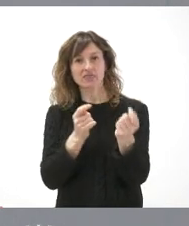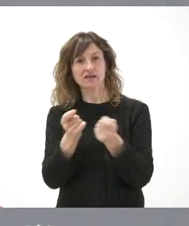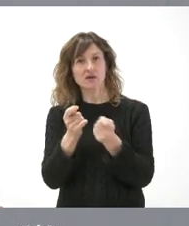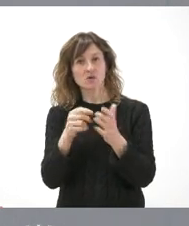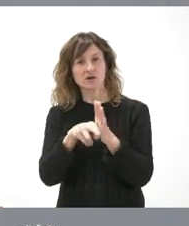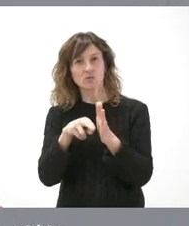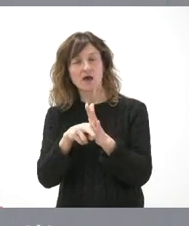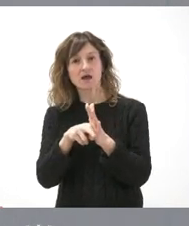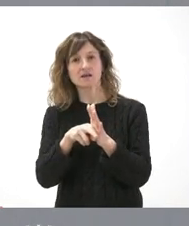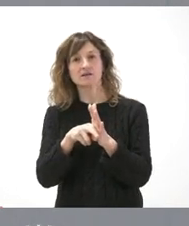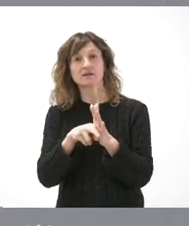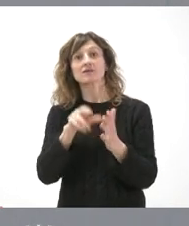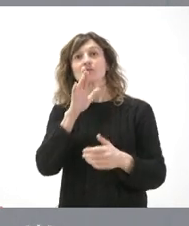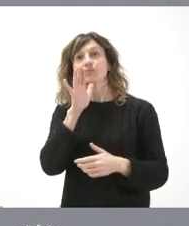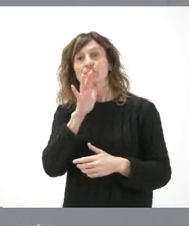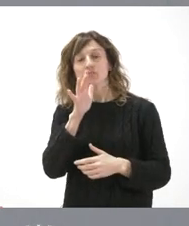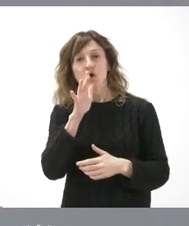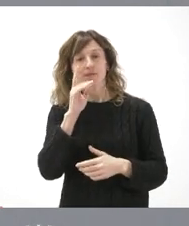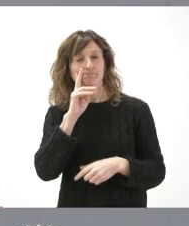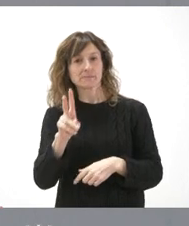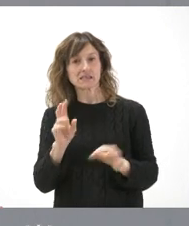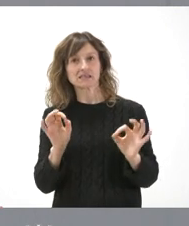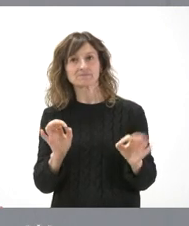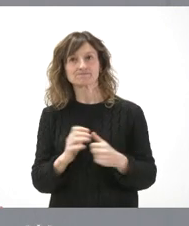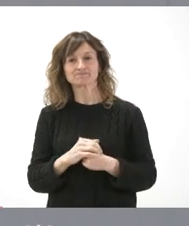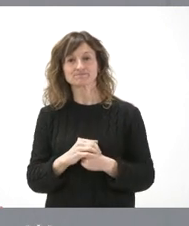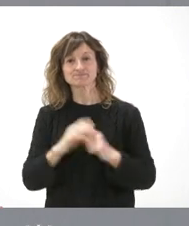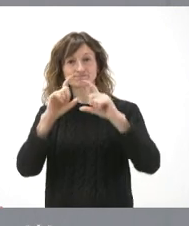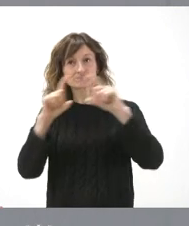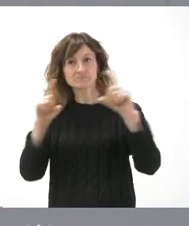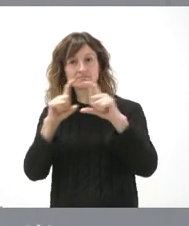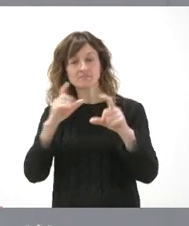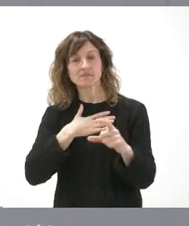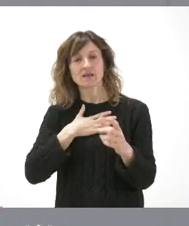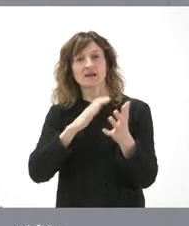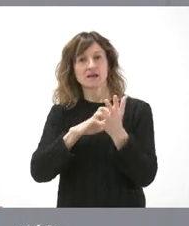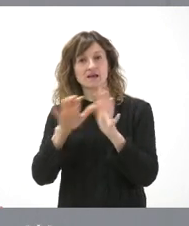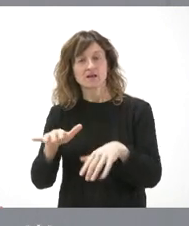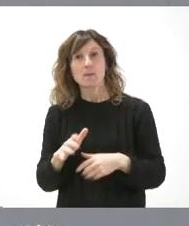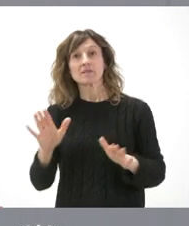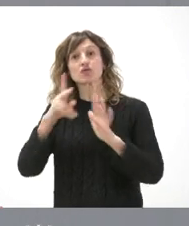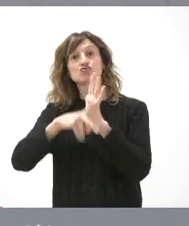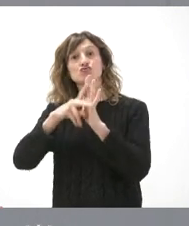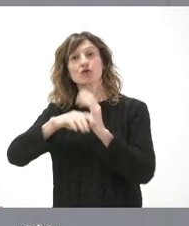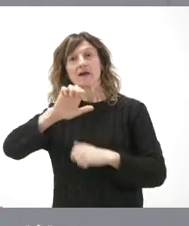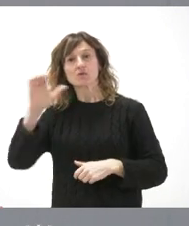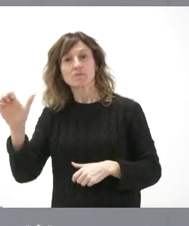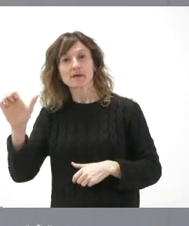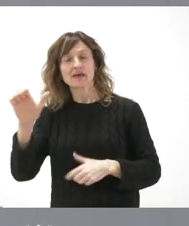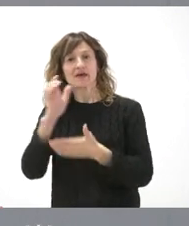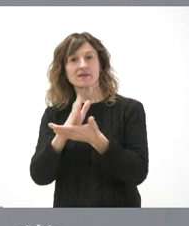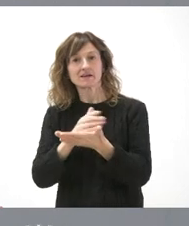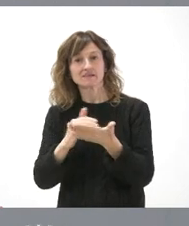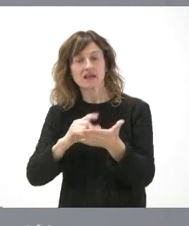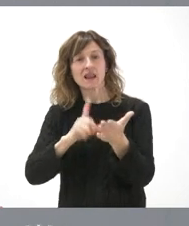dan una cierta posición a las empresas de nuestra comunidad, pero la normativa europea ni la normativa nacional ni la ley de